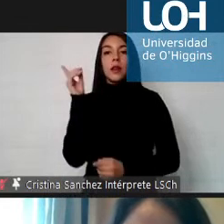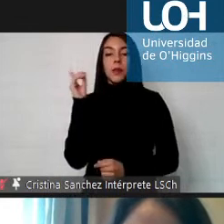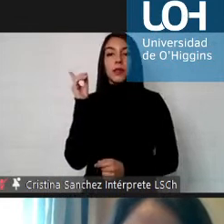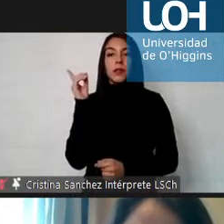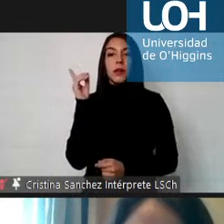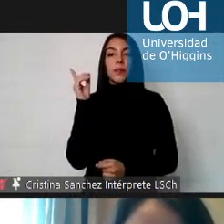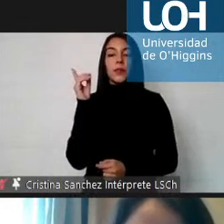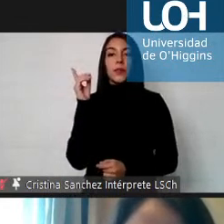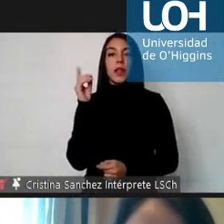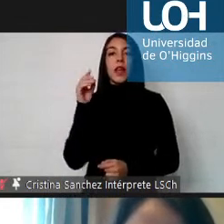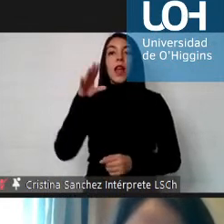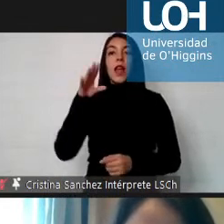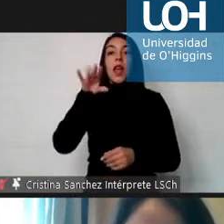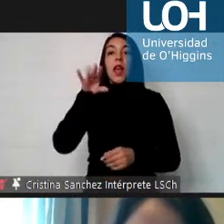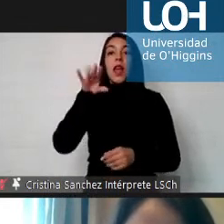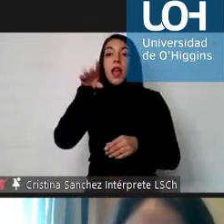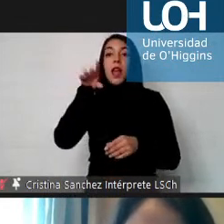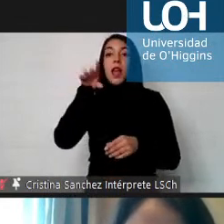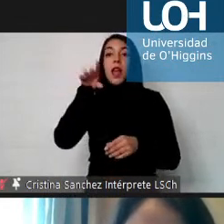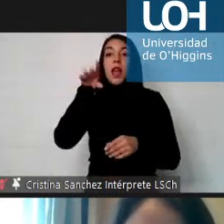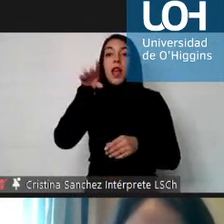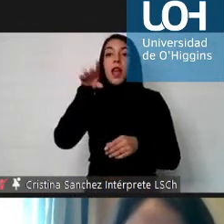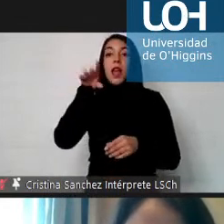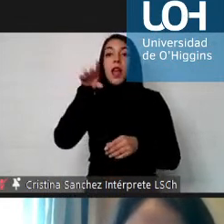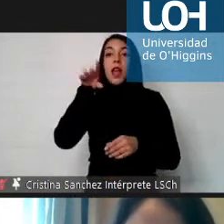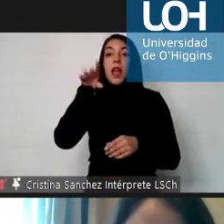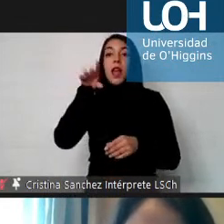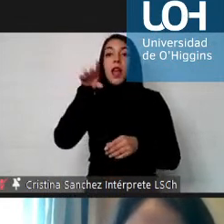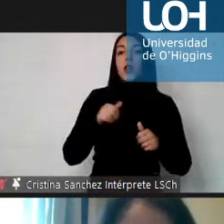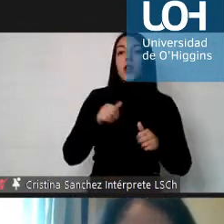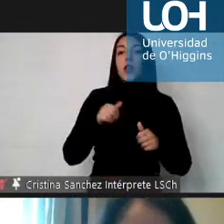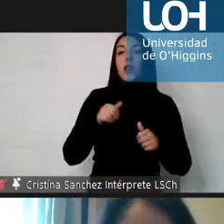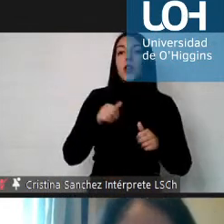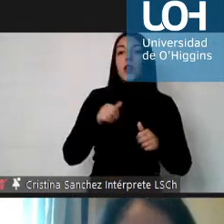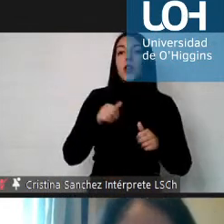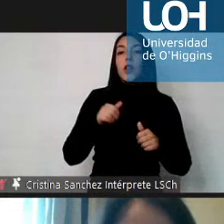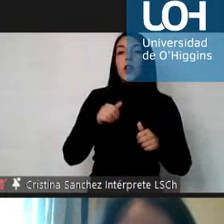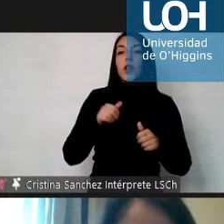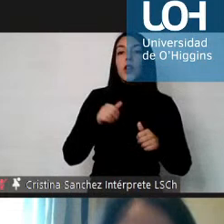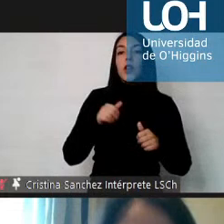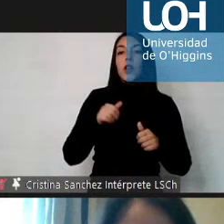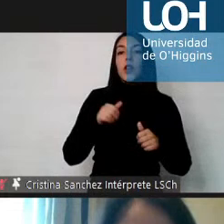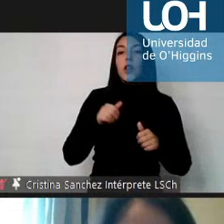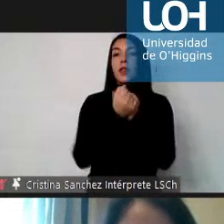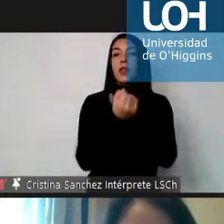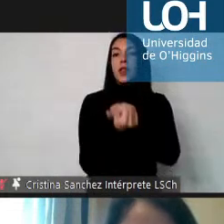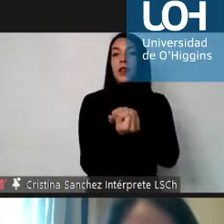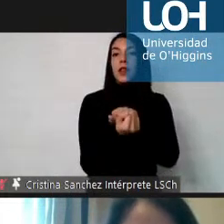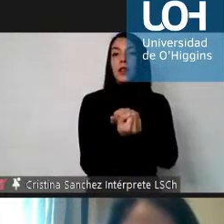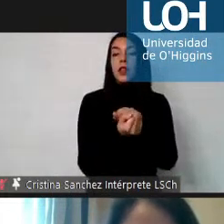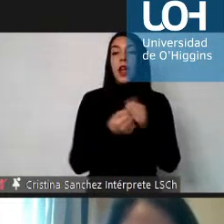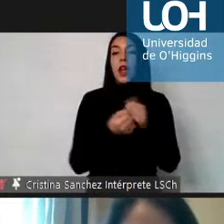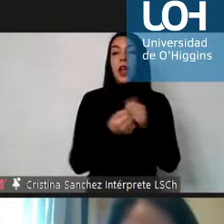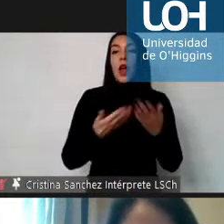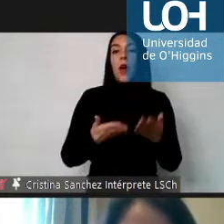Forma parte del equipo de profesionales de la Prueba Nacional de Selección Universitaria con adaptaciones actual PDT.